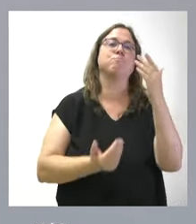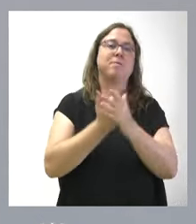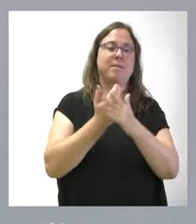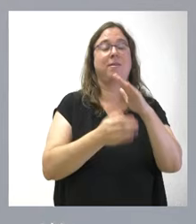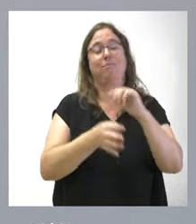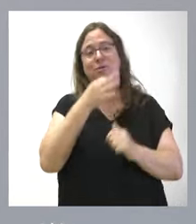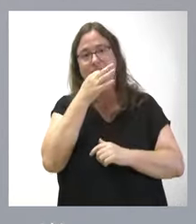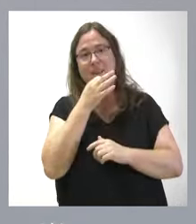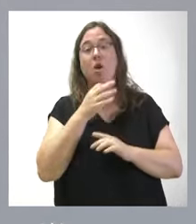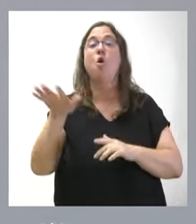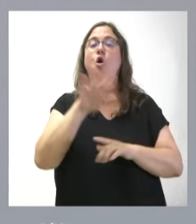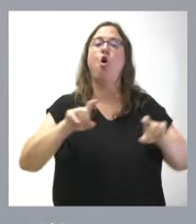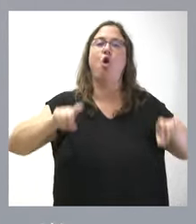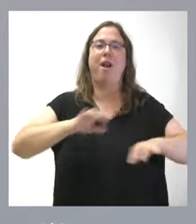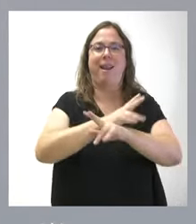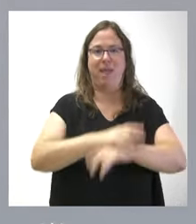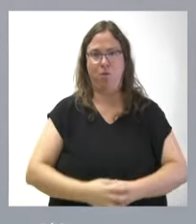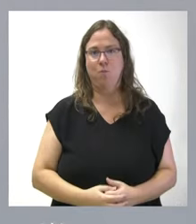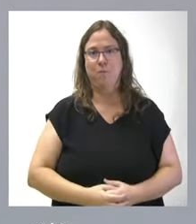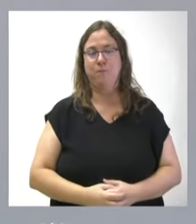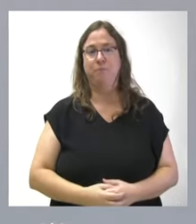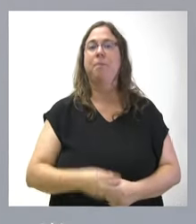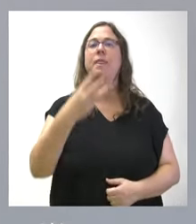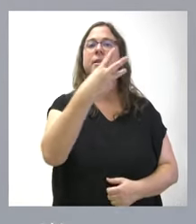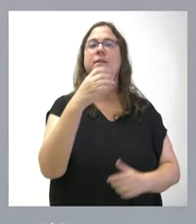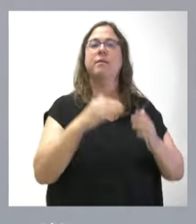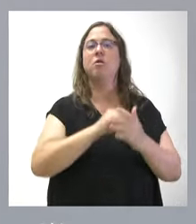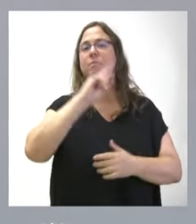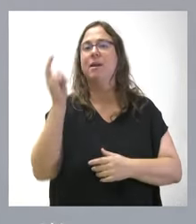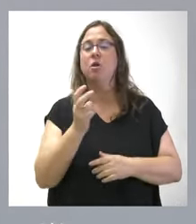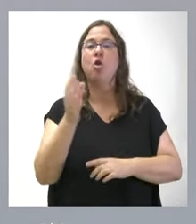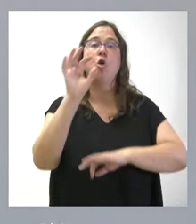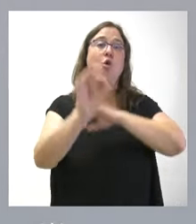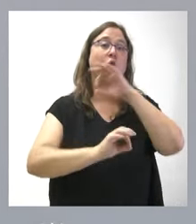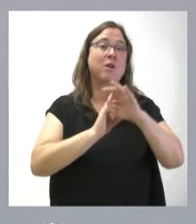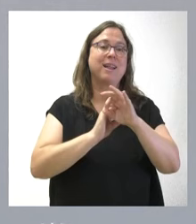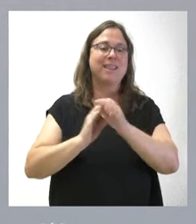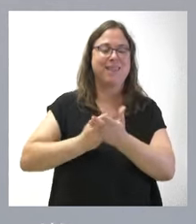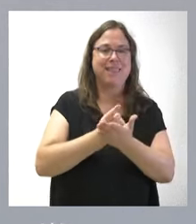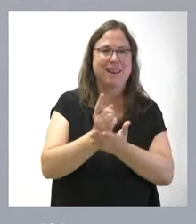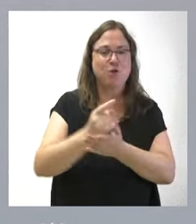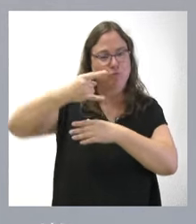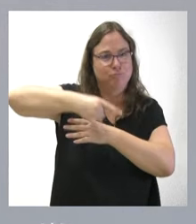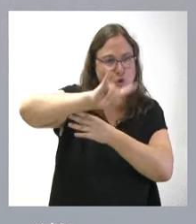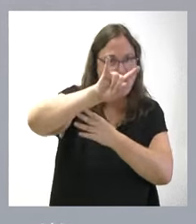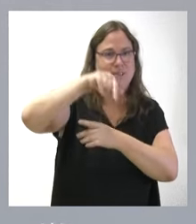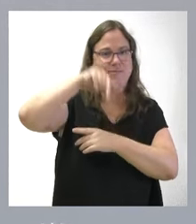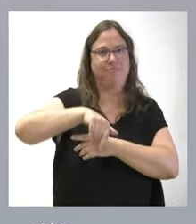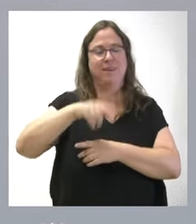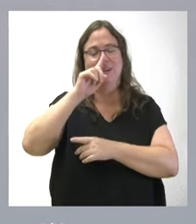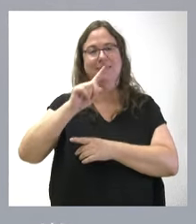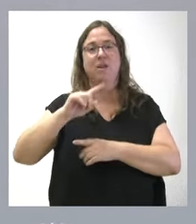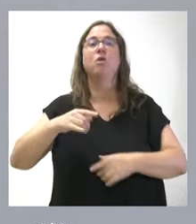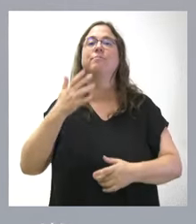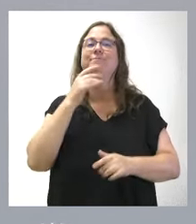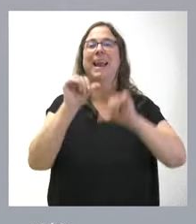como en los tiempos de recreo. 300.000 euros a la organización del circuito de novilladas en este año dentro de la